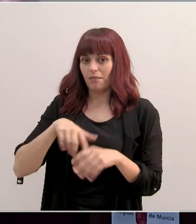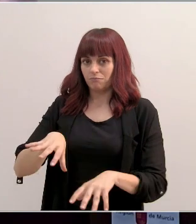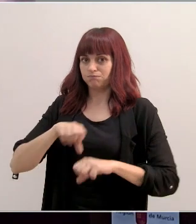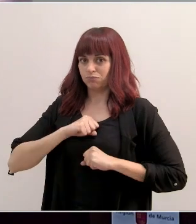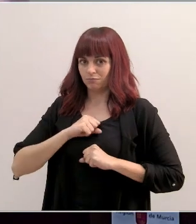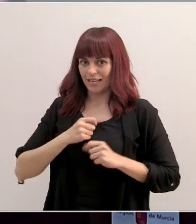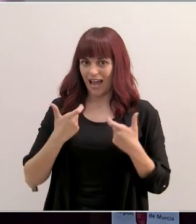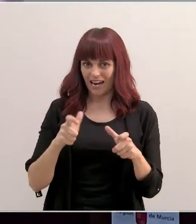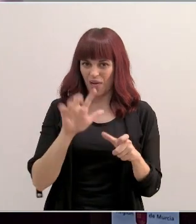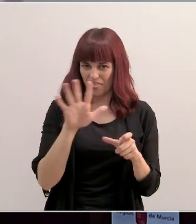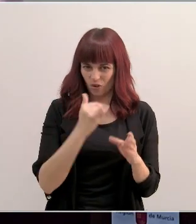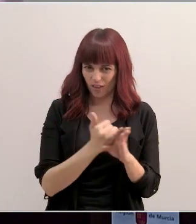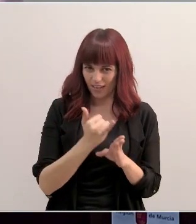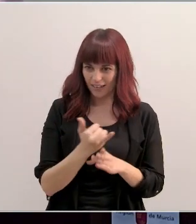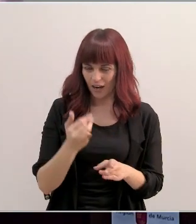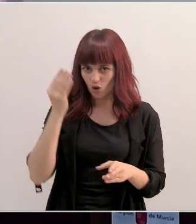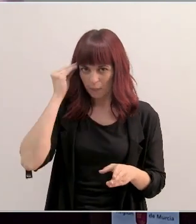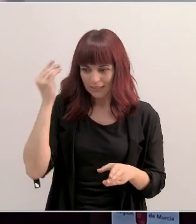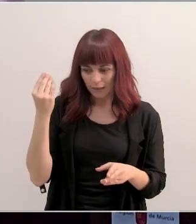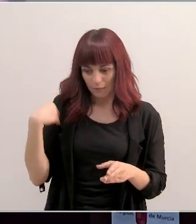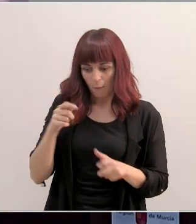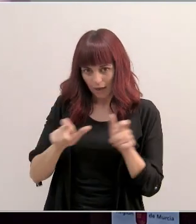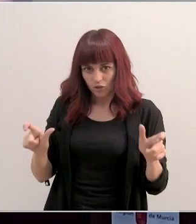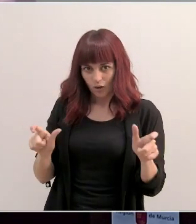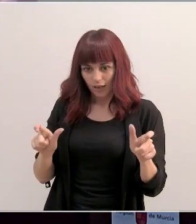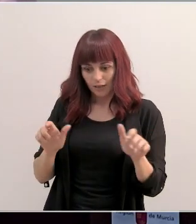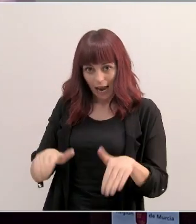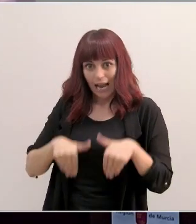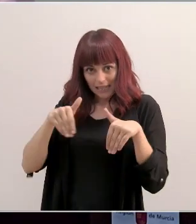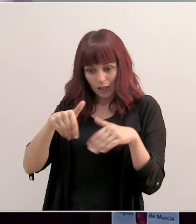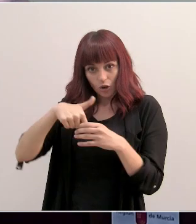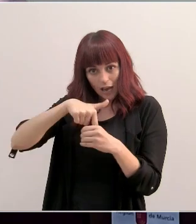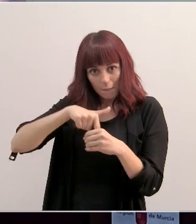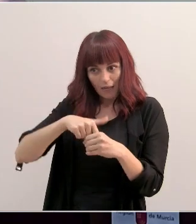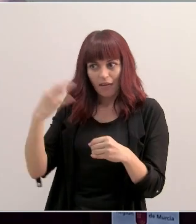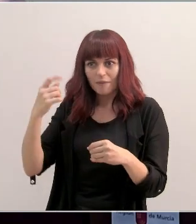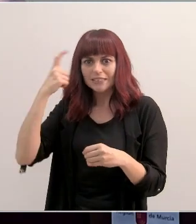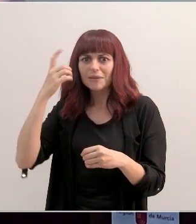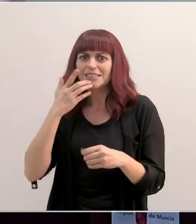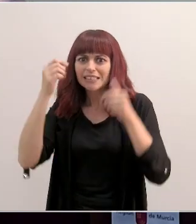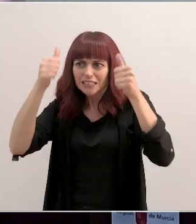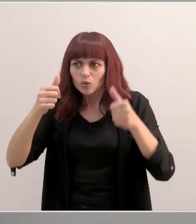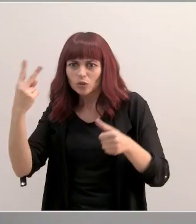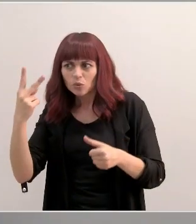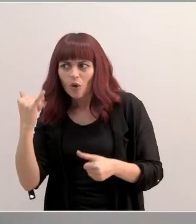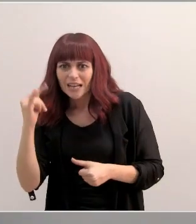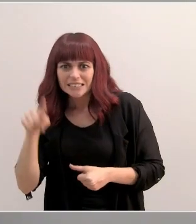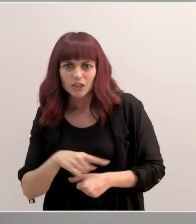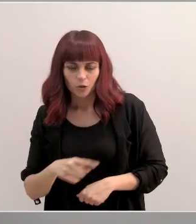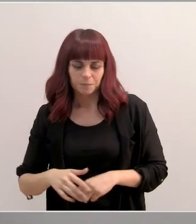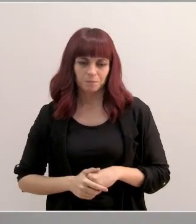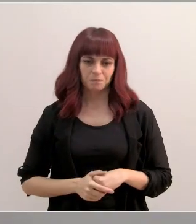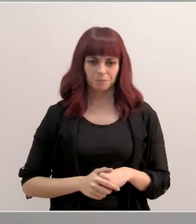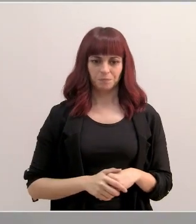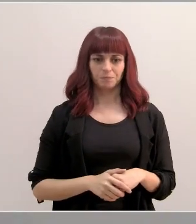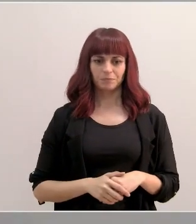5 de YECLA? ¿No cree que los aspirantes a la plaza que han recurrido tienen derecho a saber si existe esa segunda titulación? Bueno, sí, han